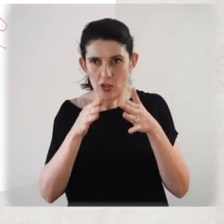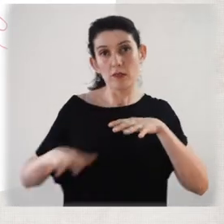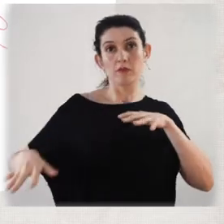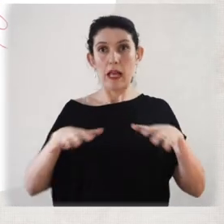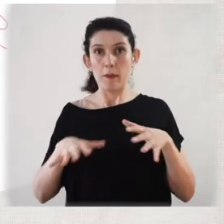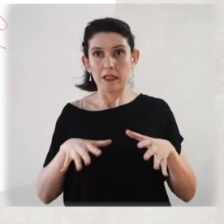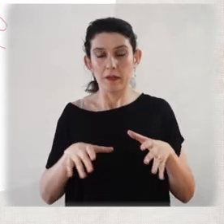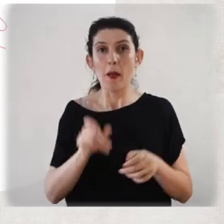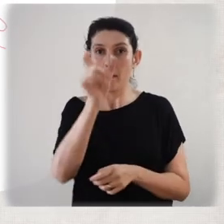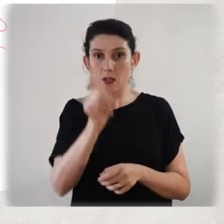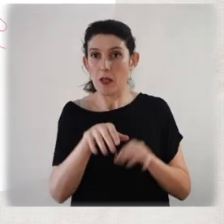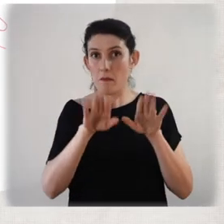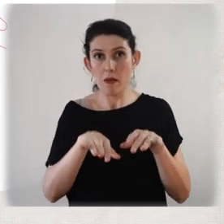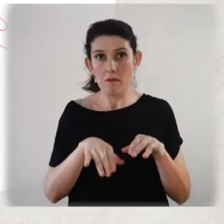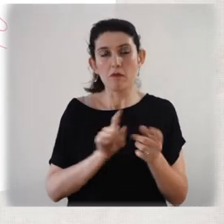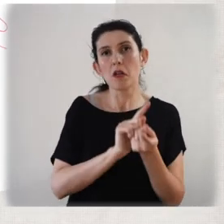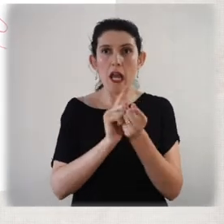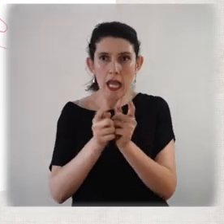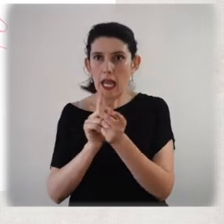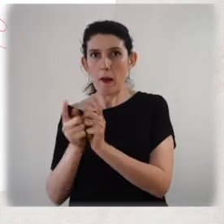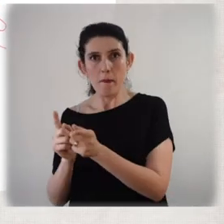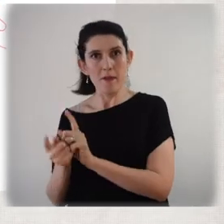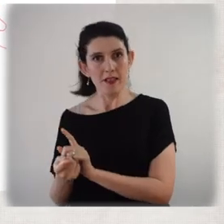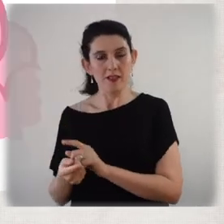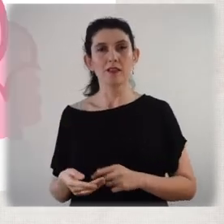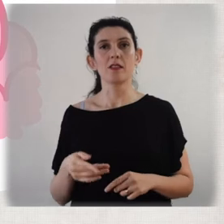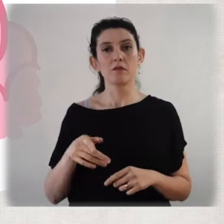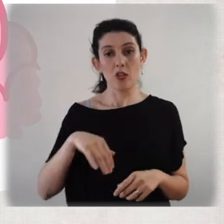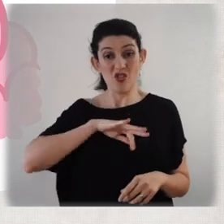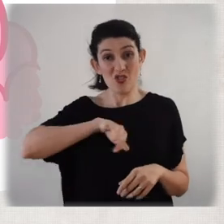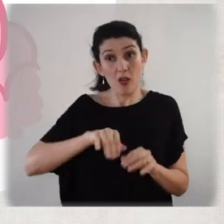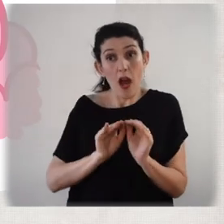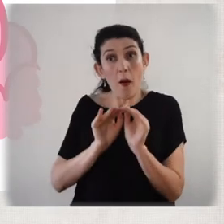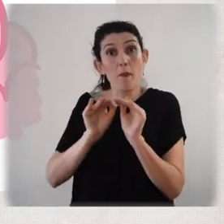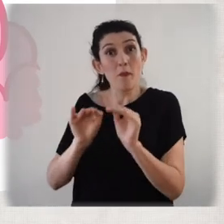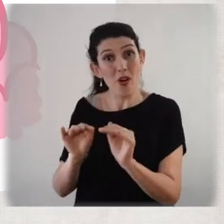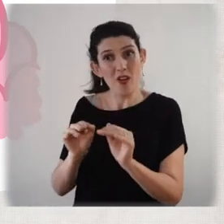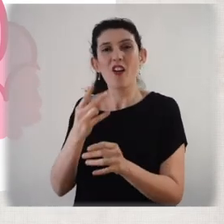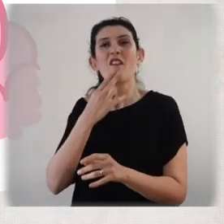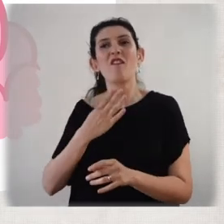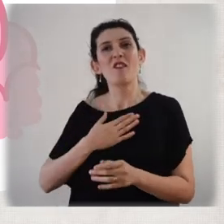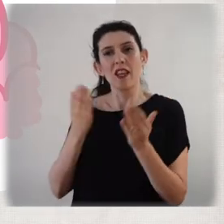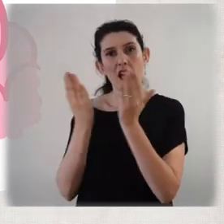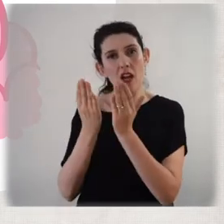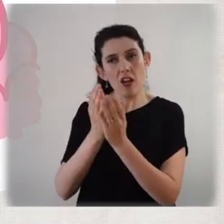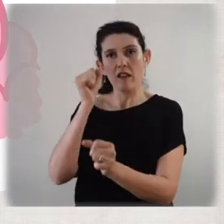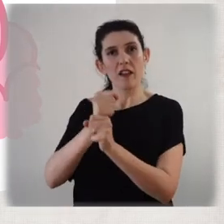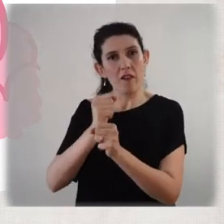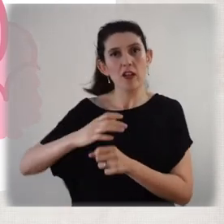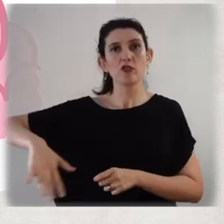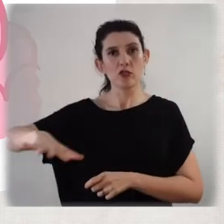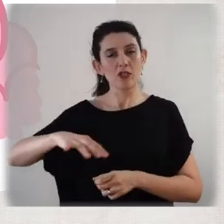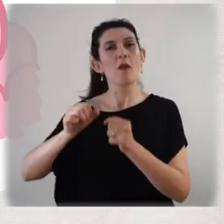social e incluso laboral de las personas con déficit atencional con hiperactividad. Hay varias teorías sobre cómo y por qué se produce el trastorno por